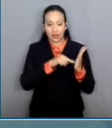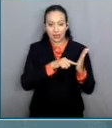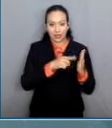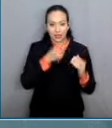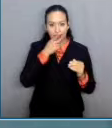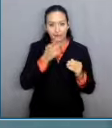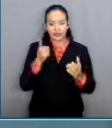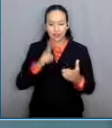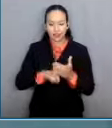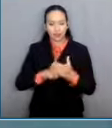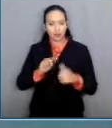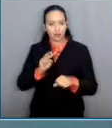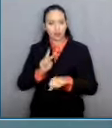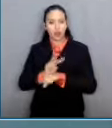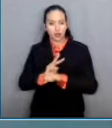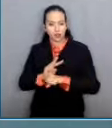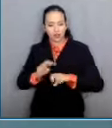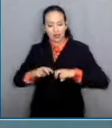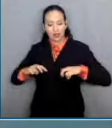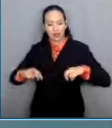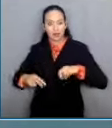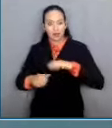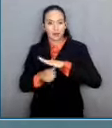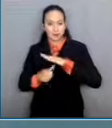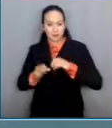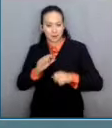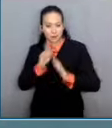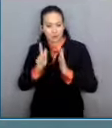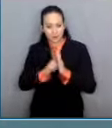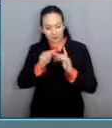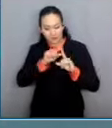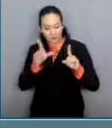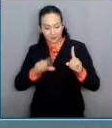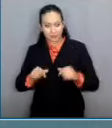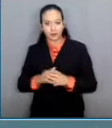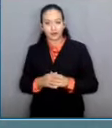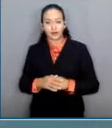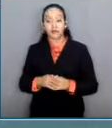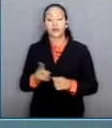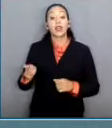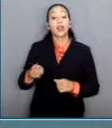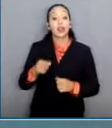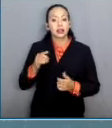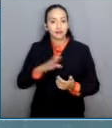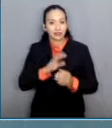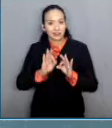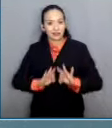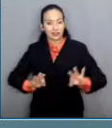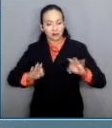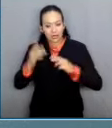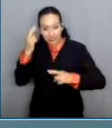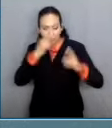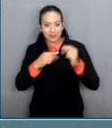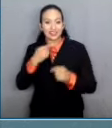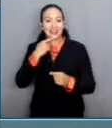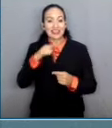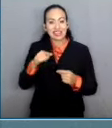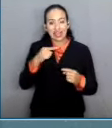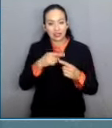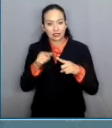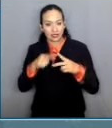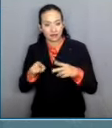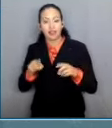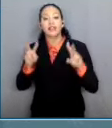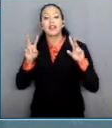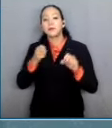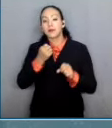Federal, es competencia de la presidenta pronunciarse sobre la admisibilidad de las quejas relacionadas con responsabilidades administrativas